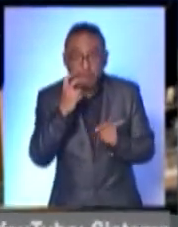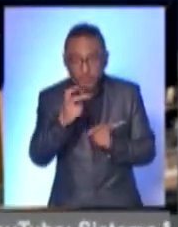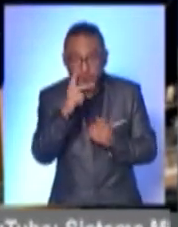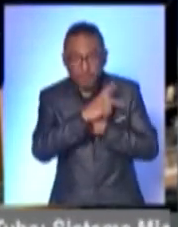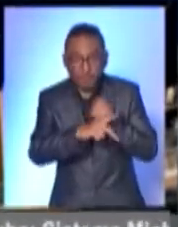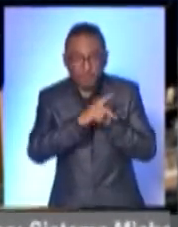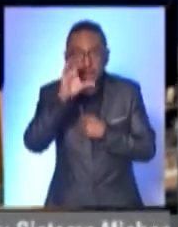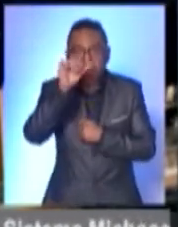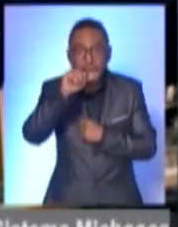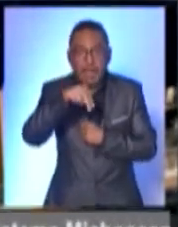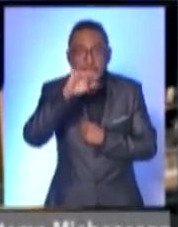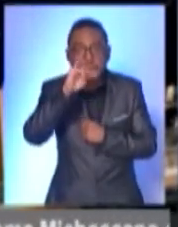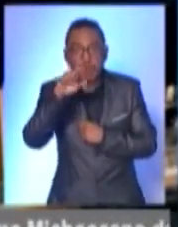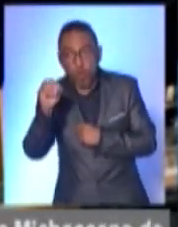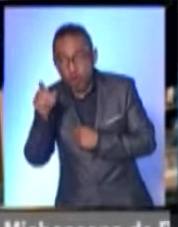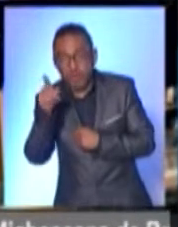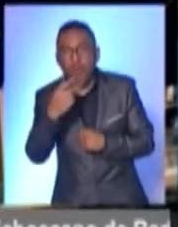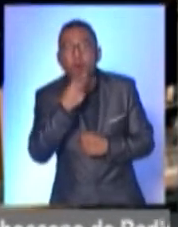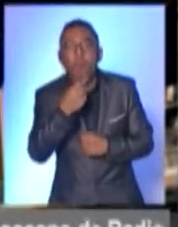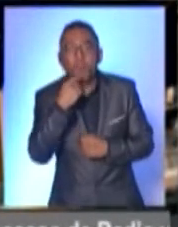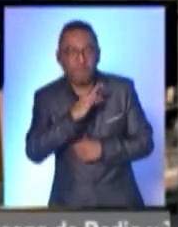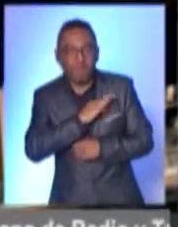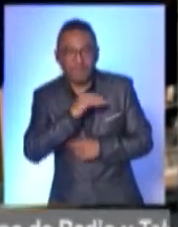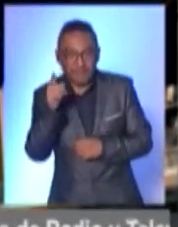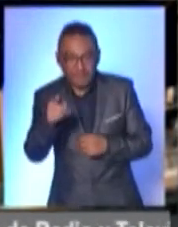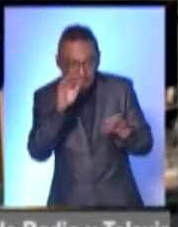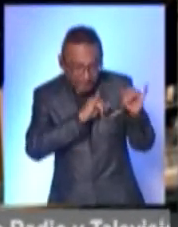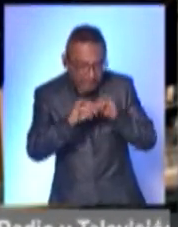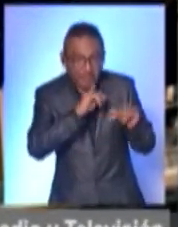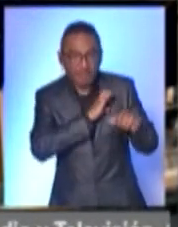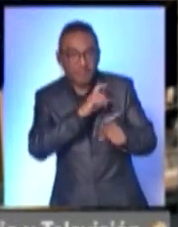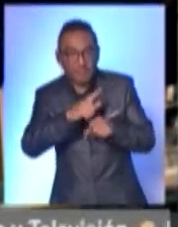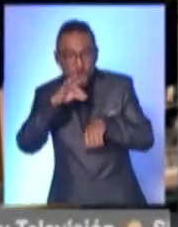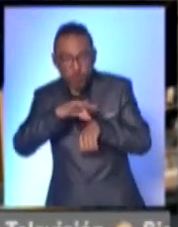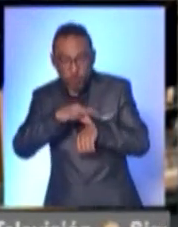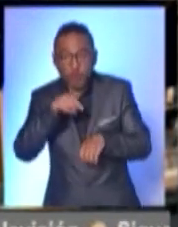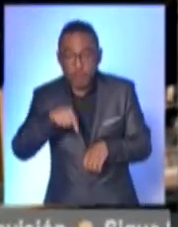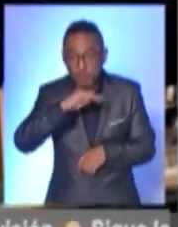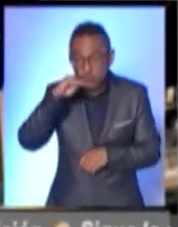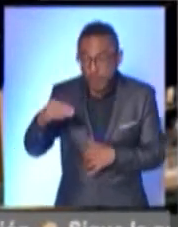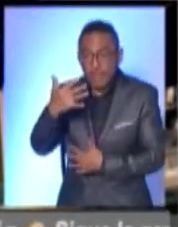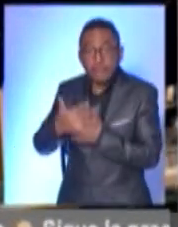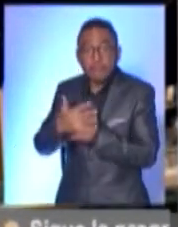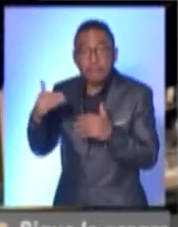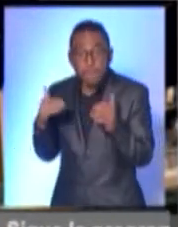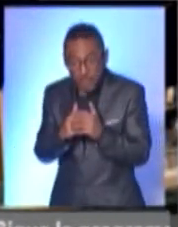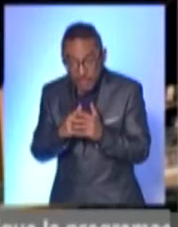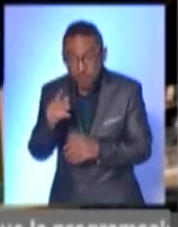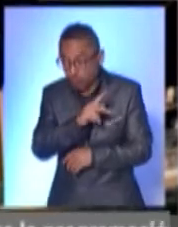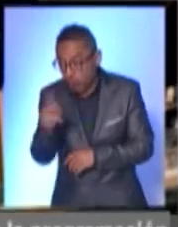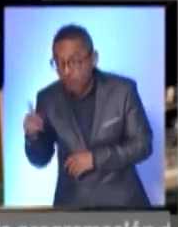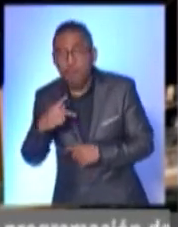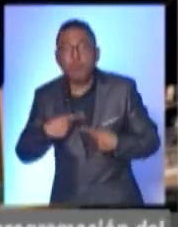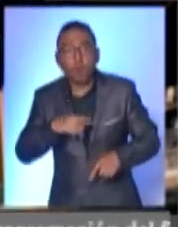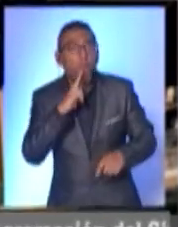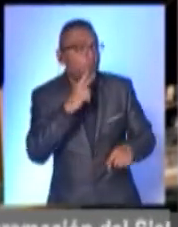vacuna CanSino, el infectólogo dijo que de las más de 15 mil vacunas que se aplicaron en Michoacán, ninguno de los voluntarios